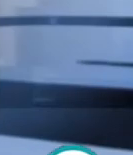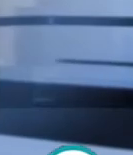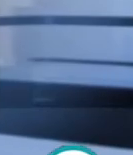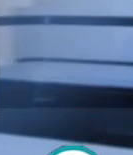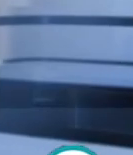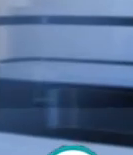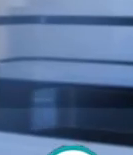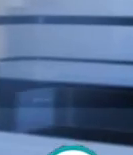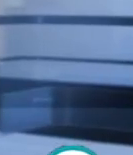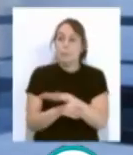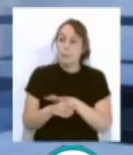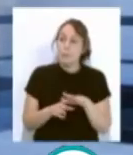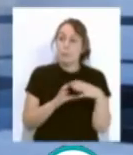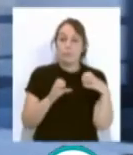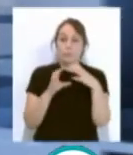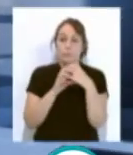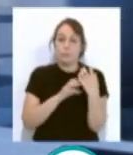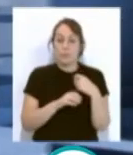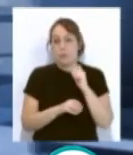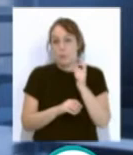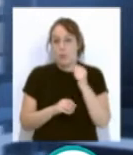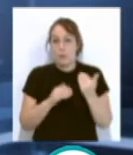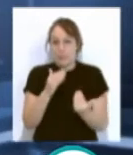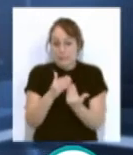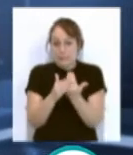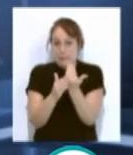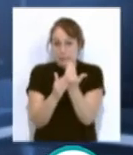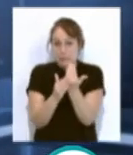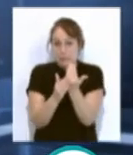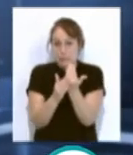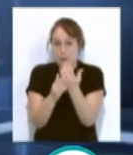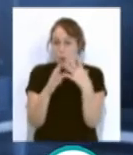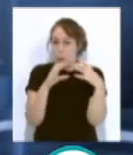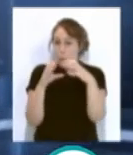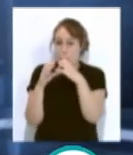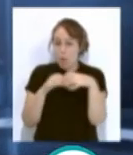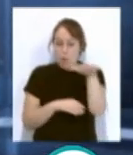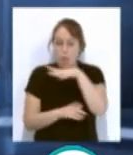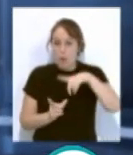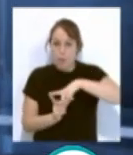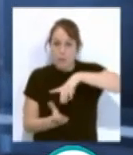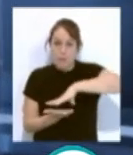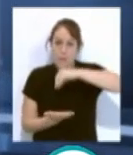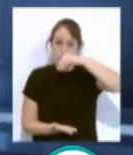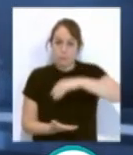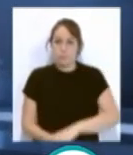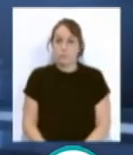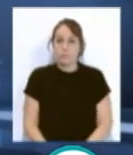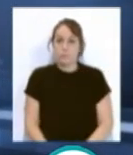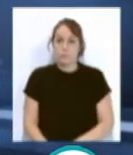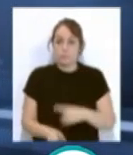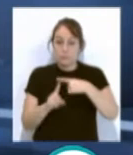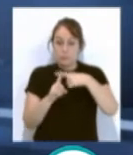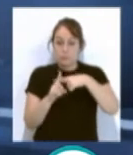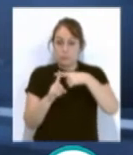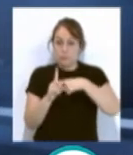Para la provincia se espera nubosidad más frecuente a primeras horas del día y con brumas en el campo de Gibraltar. Las